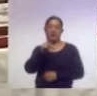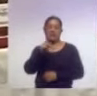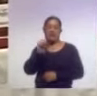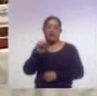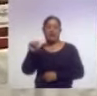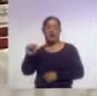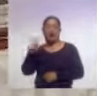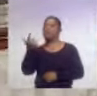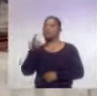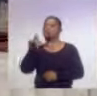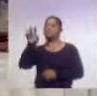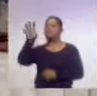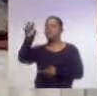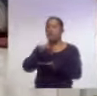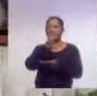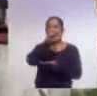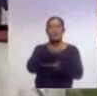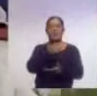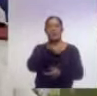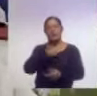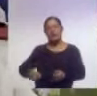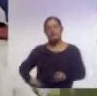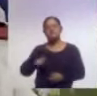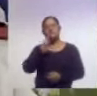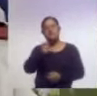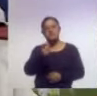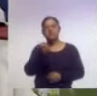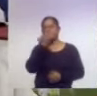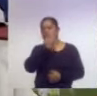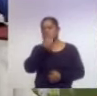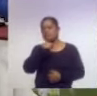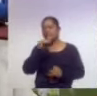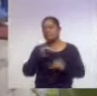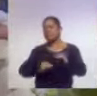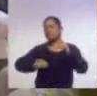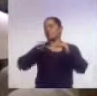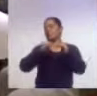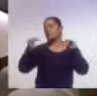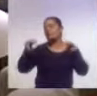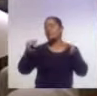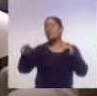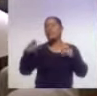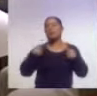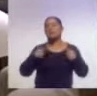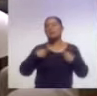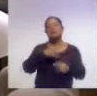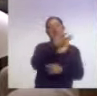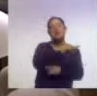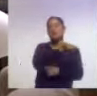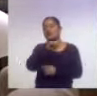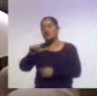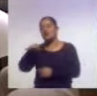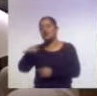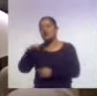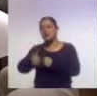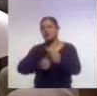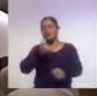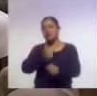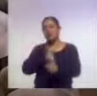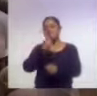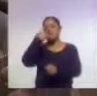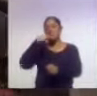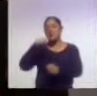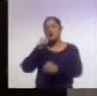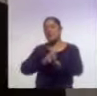que esta estrategia contribuye a la equidad social potenciando la capacidad de las personas de 10 a 19 años para alcanzar su